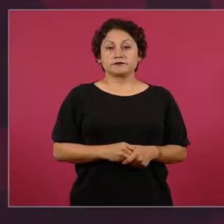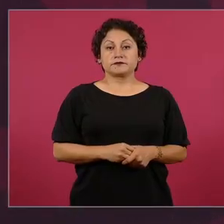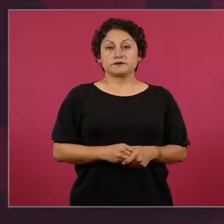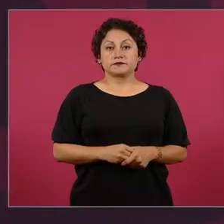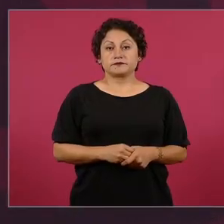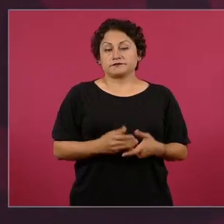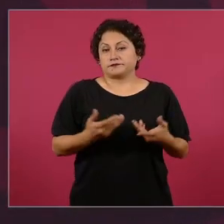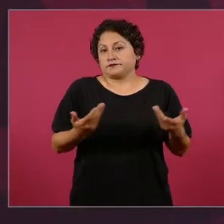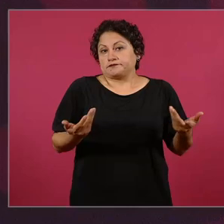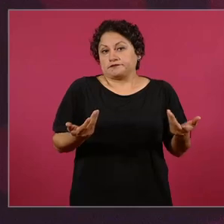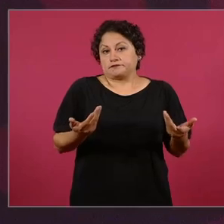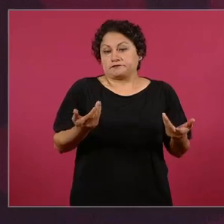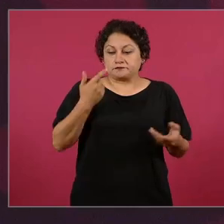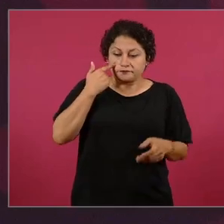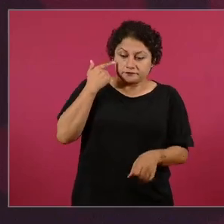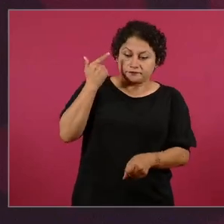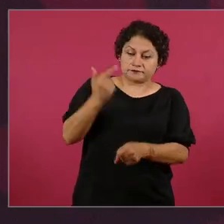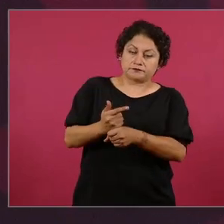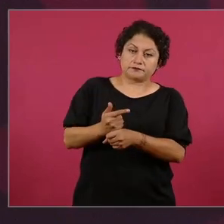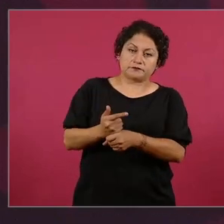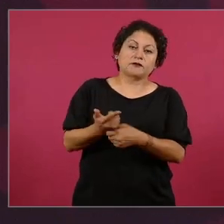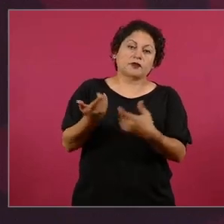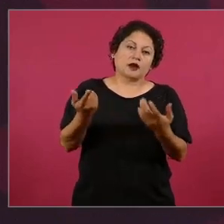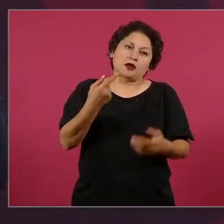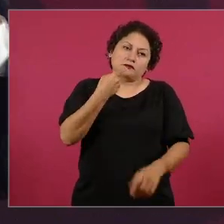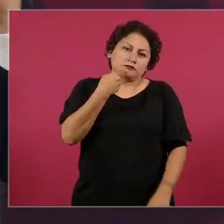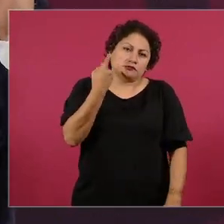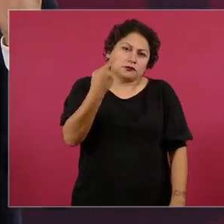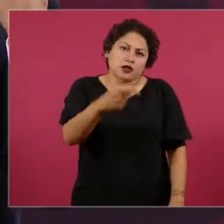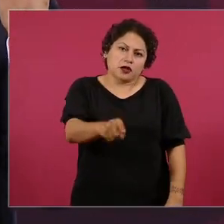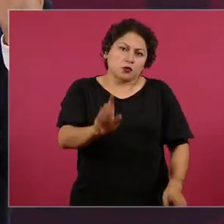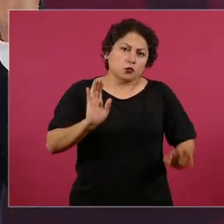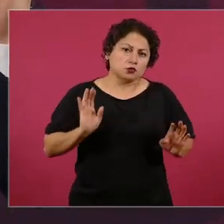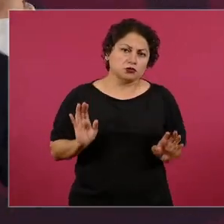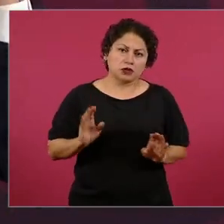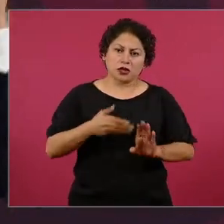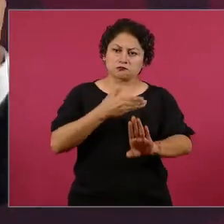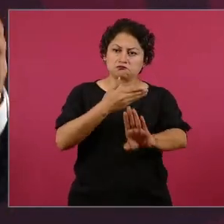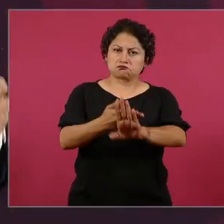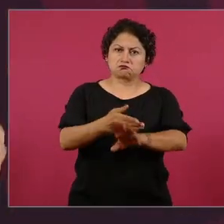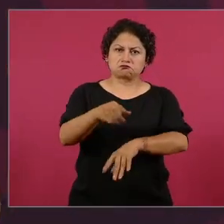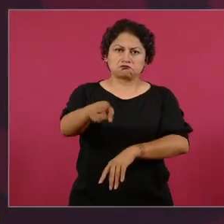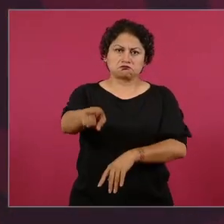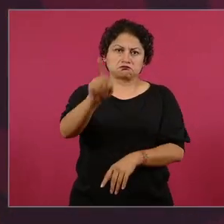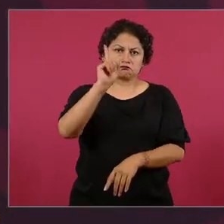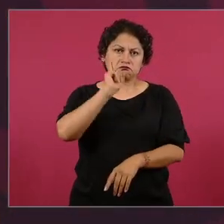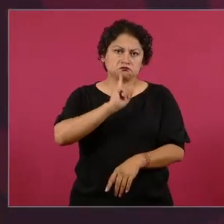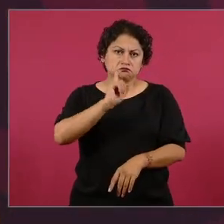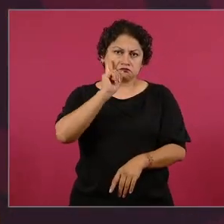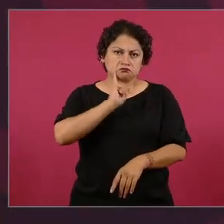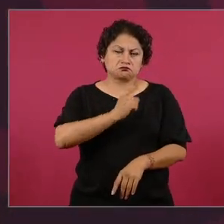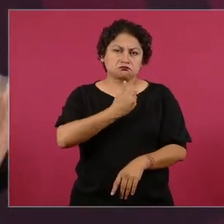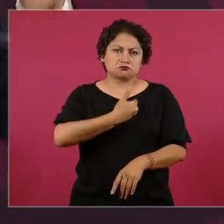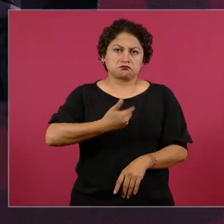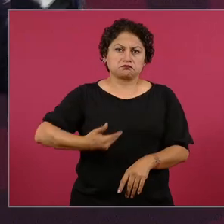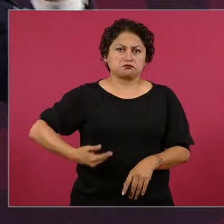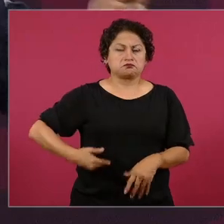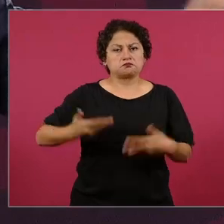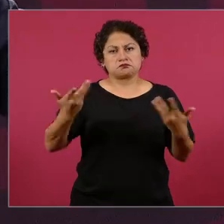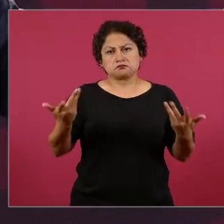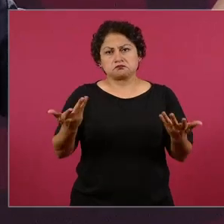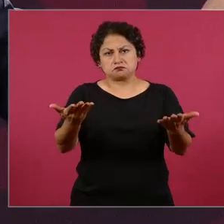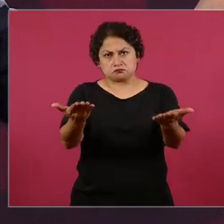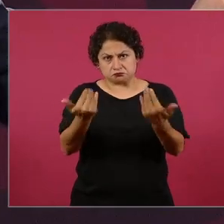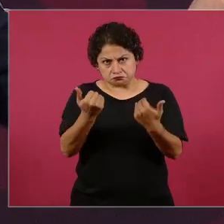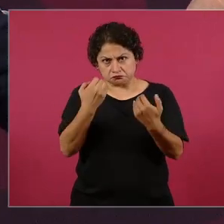denunciarla y pedir juicio político. Pero si hacemos